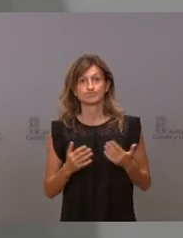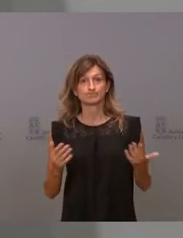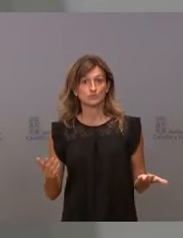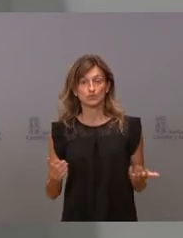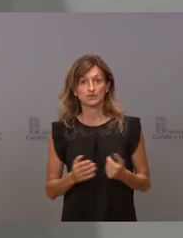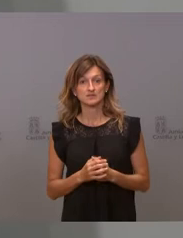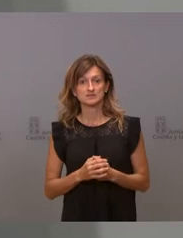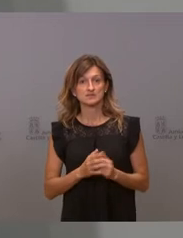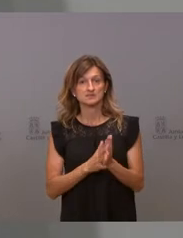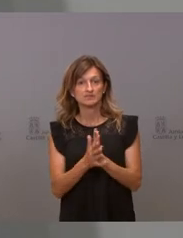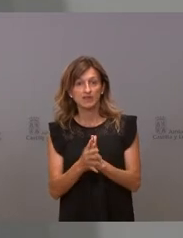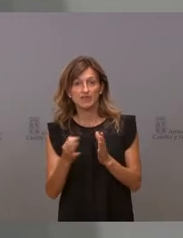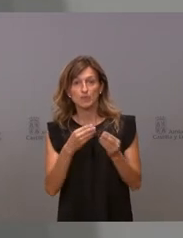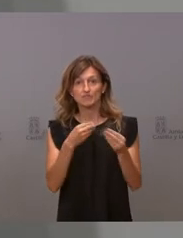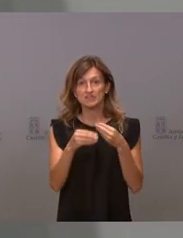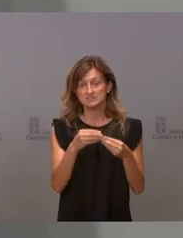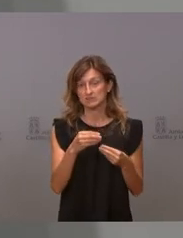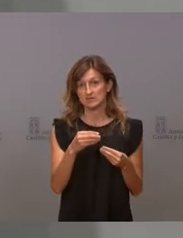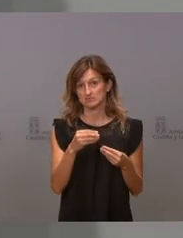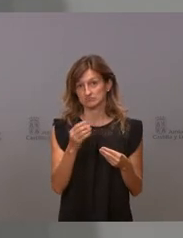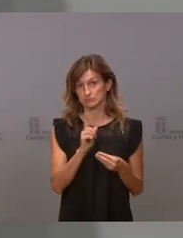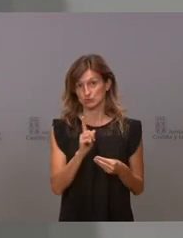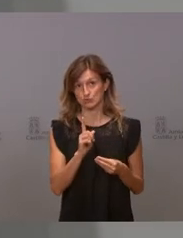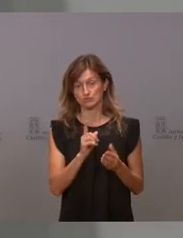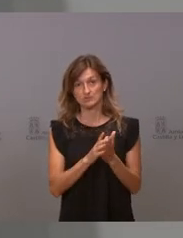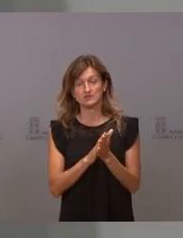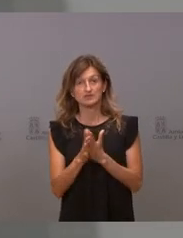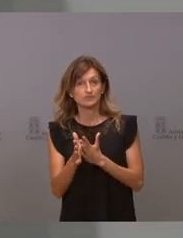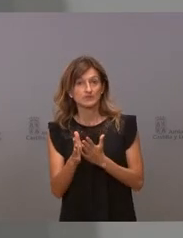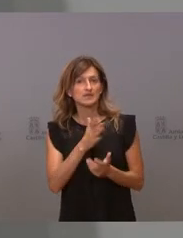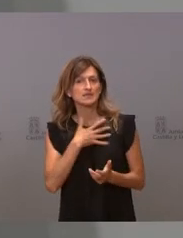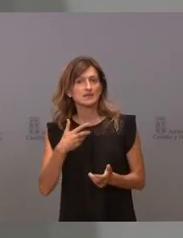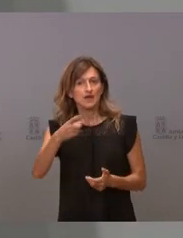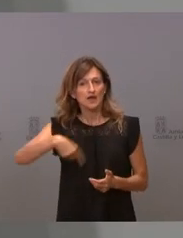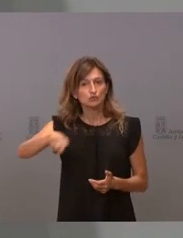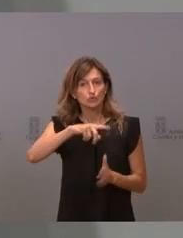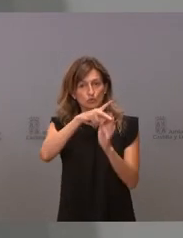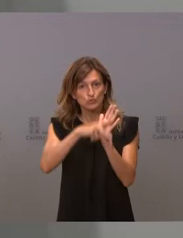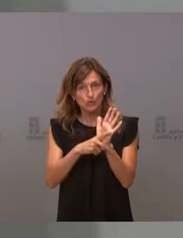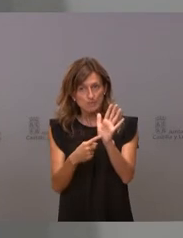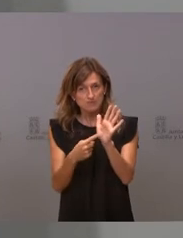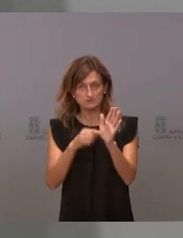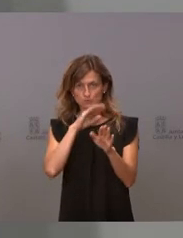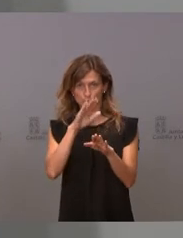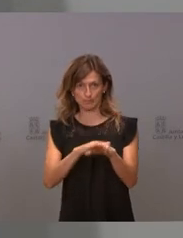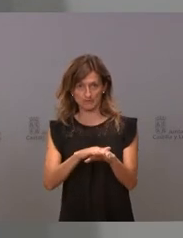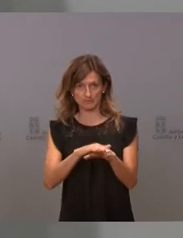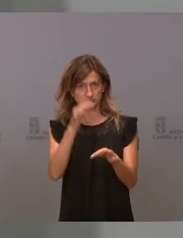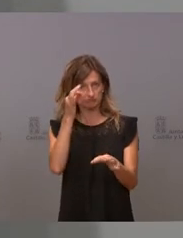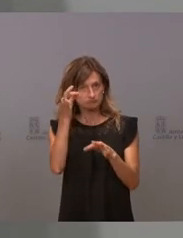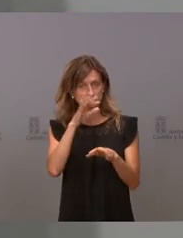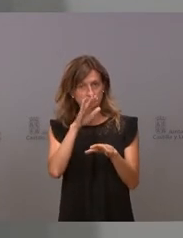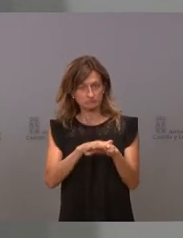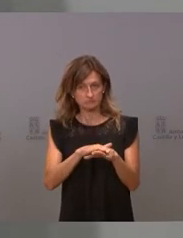trata de ser flexibles o no. Se trata de que pedimos a todos que cumplan las normas y cumplan las restricciones porque